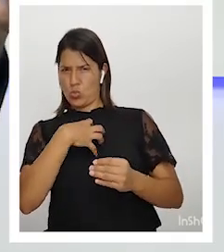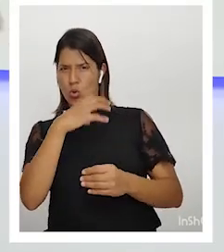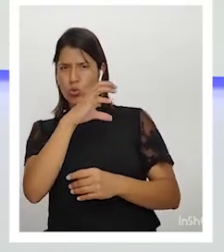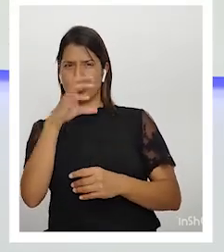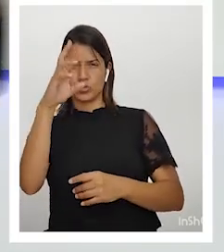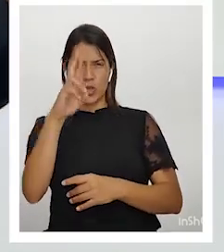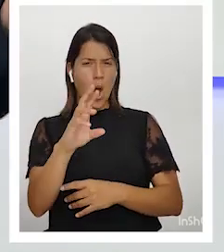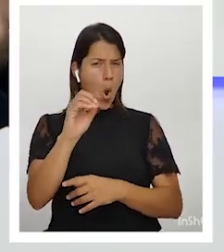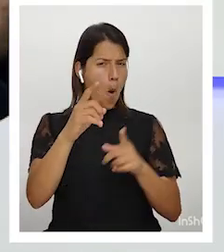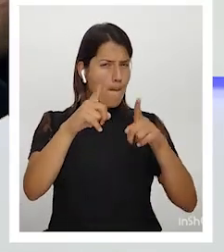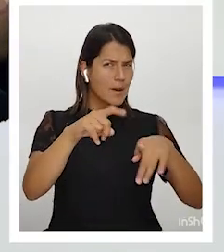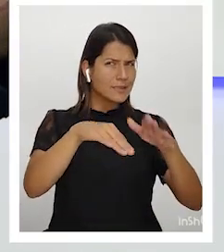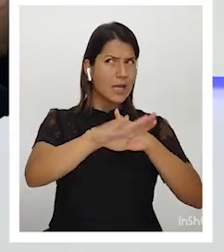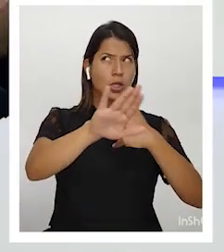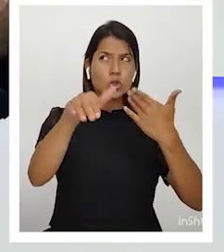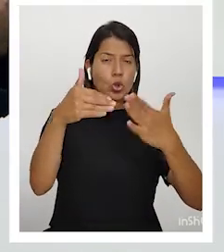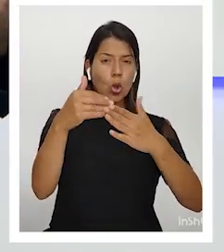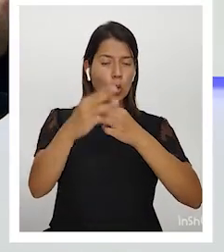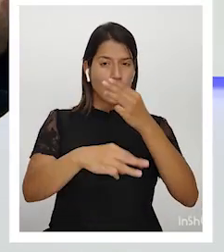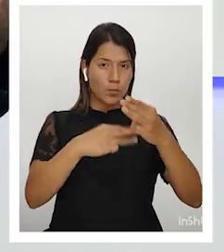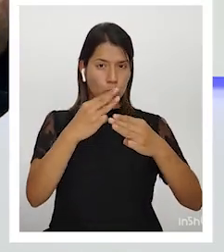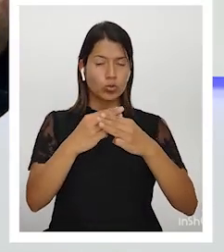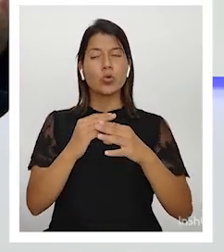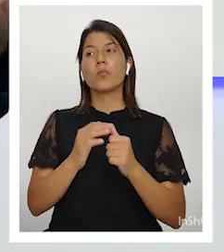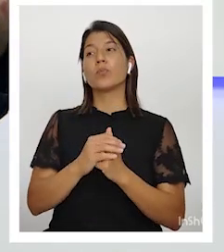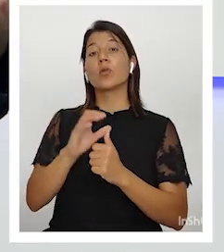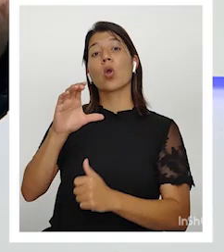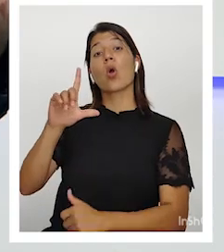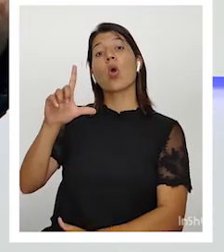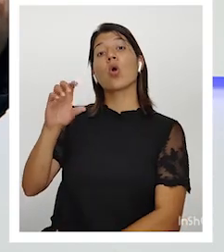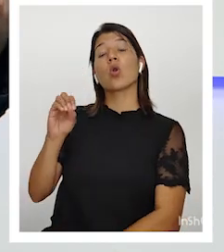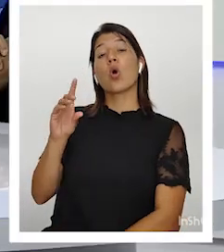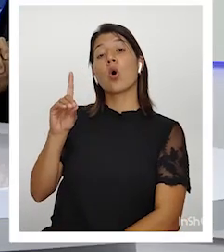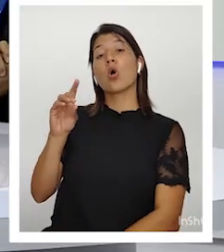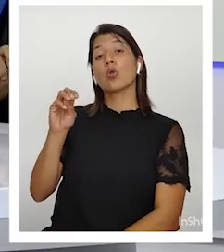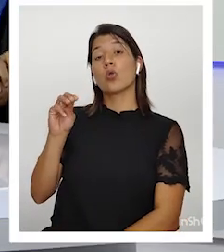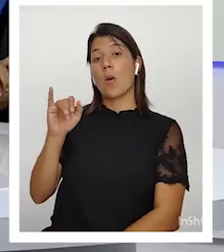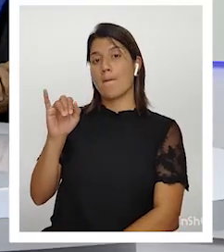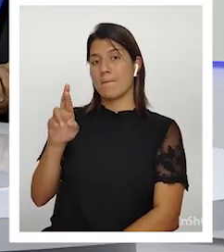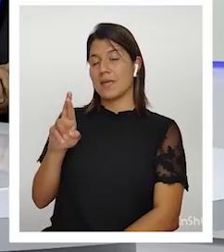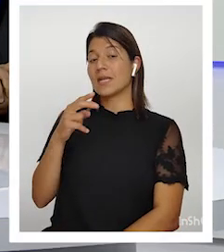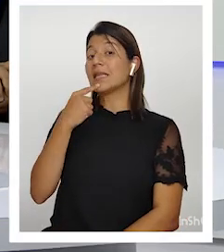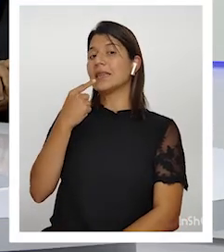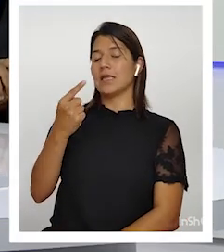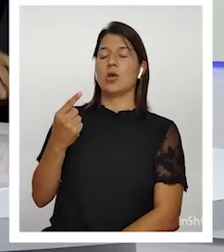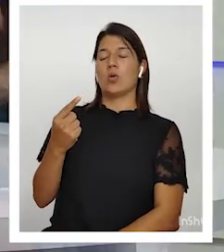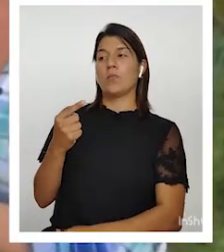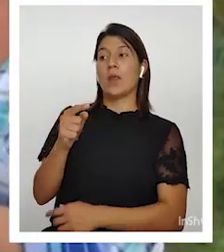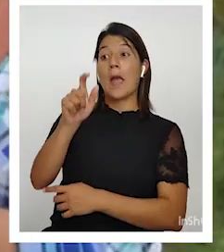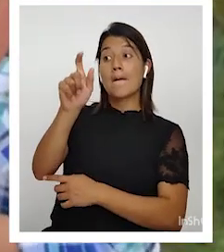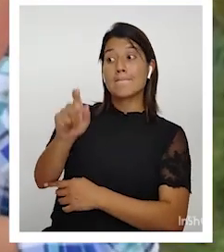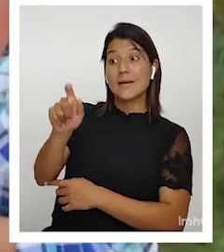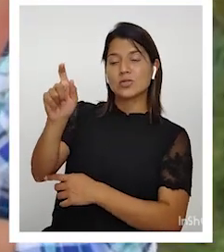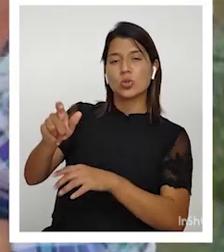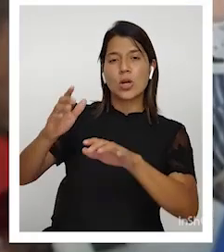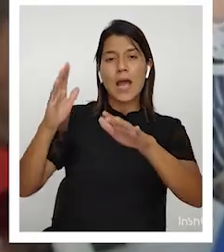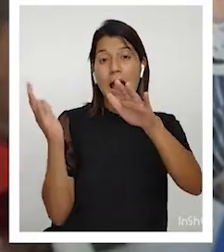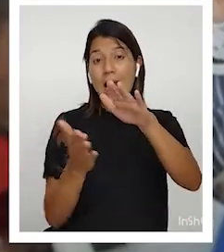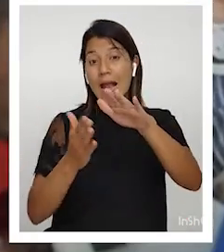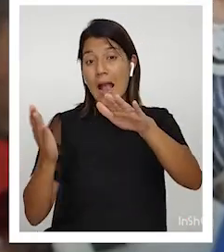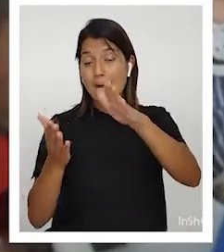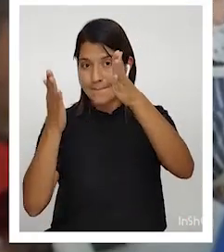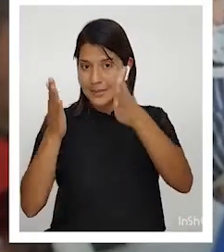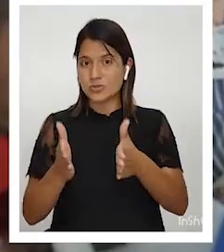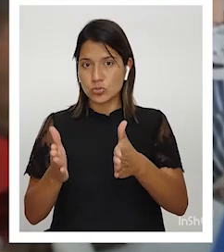sucede en todas partes del mundo? Claudio Mir, lo que decía es esto, vea, el campesino tiene